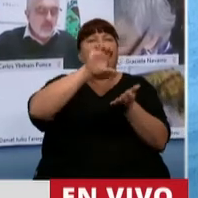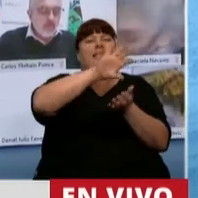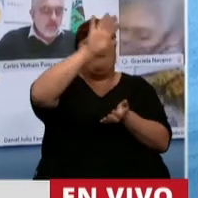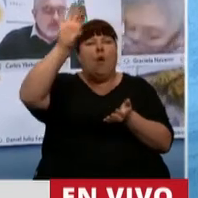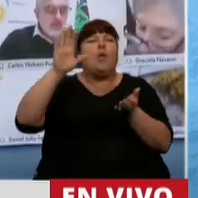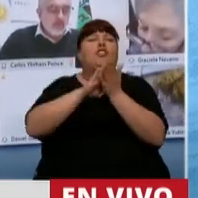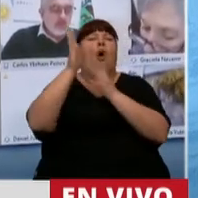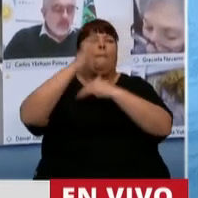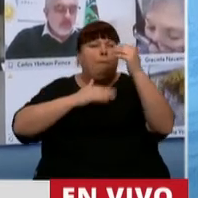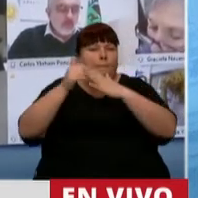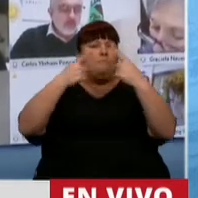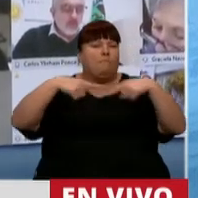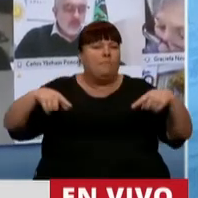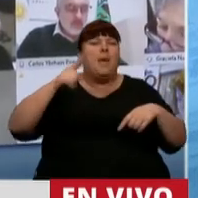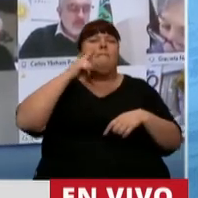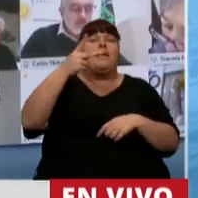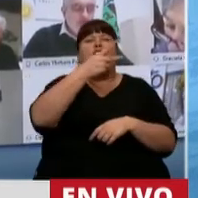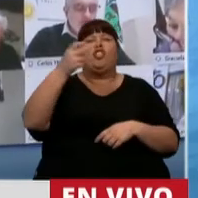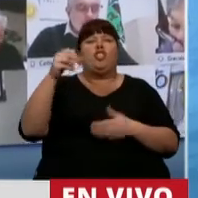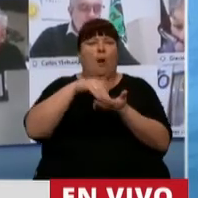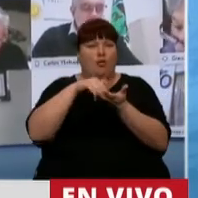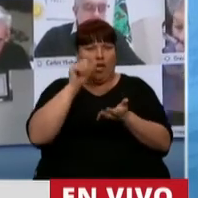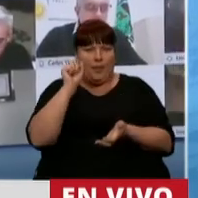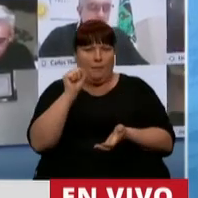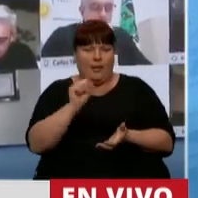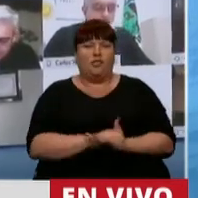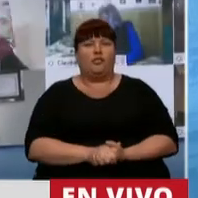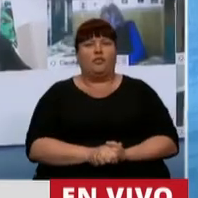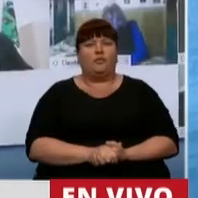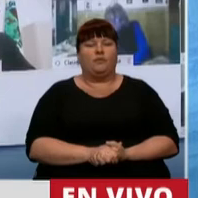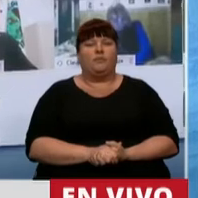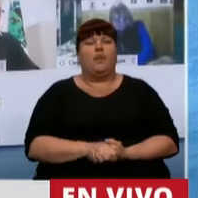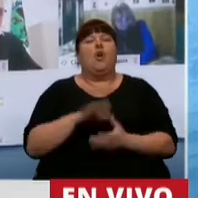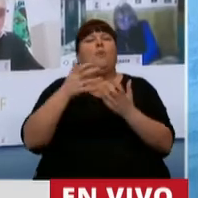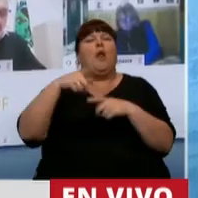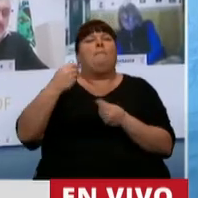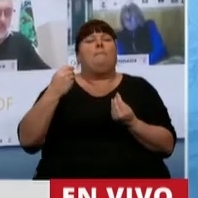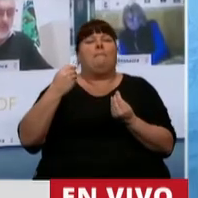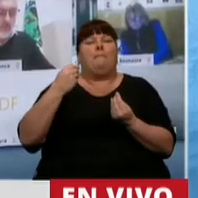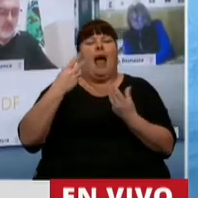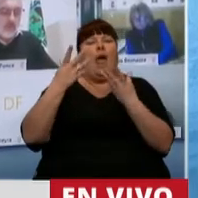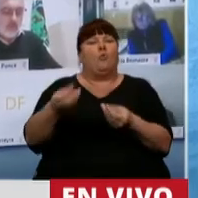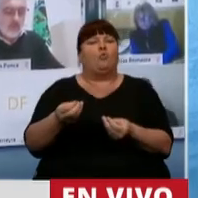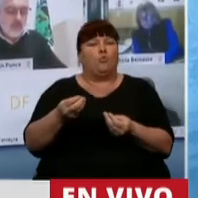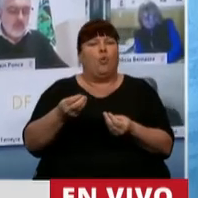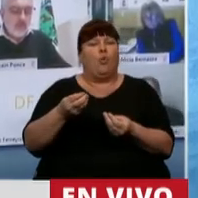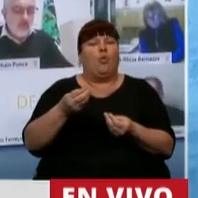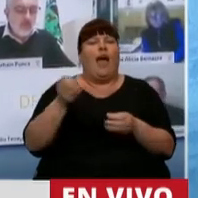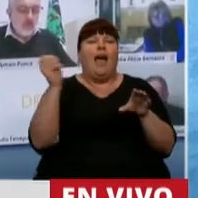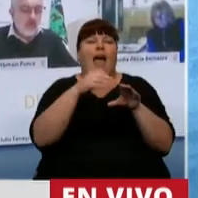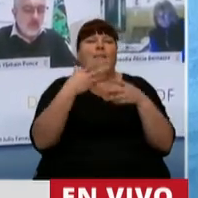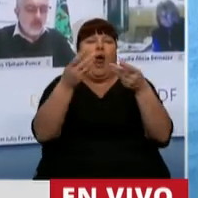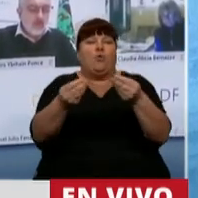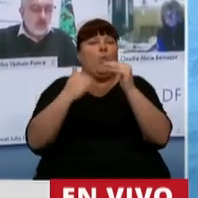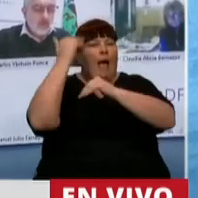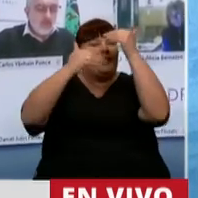que ver con la infraestructura, 1.200 millones de pesos. Con el programa del Fondo de Auxilio